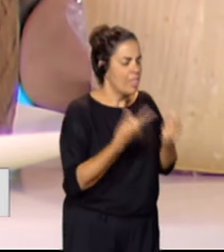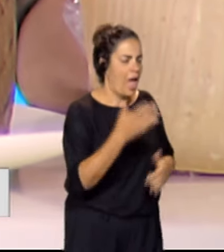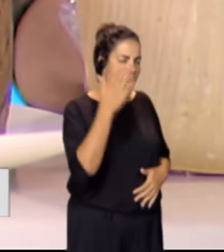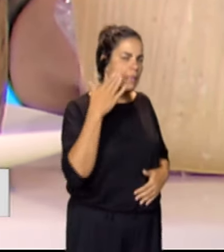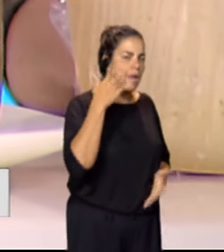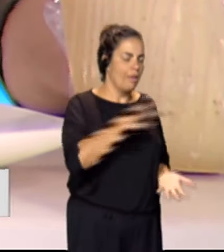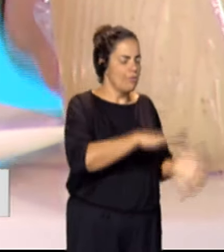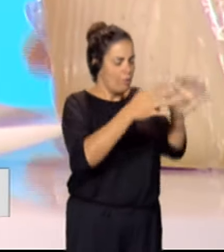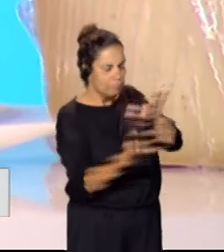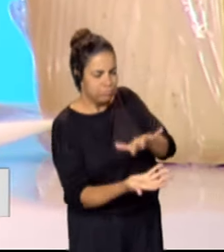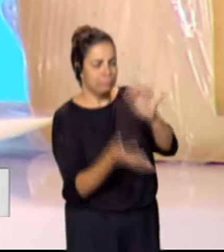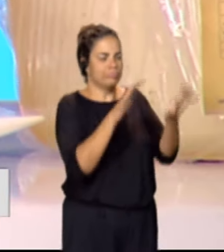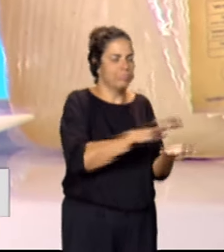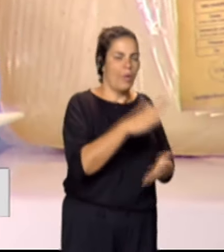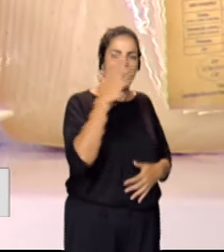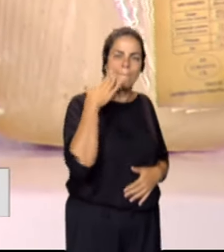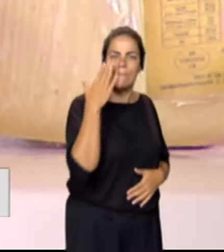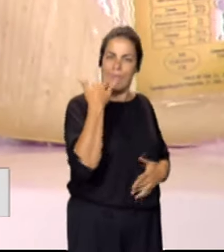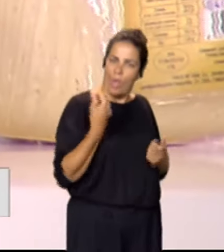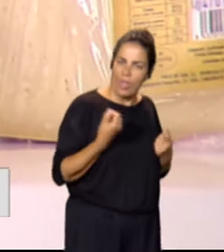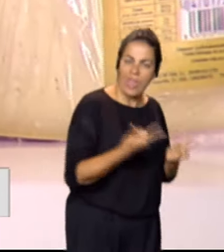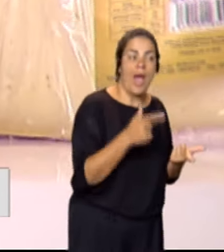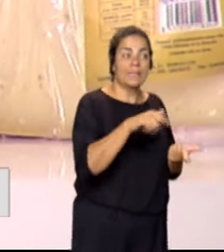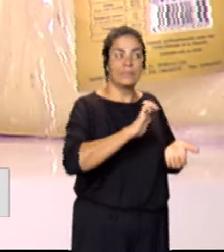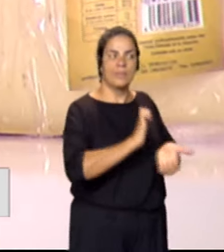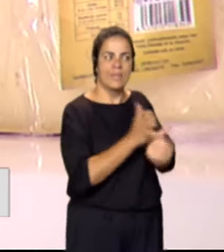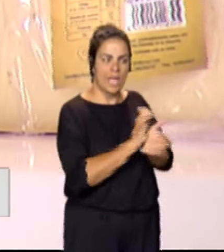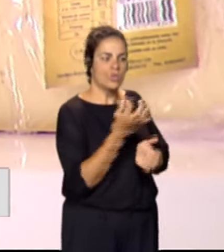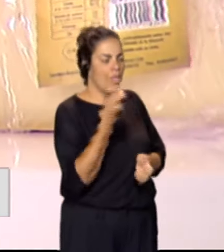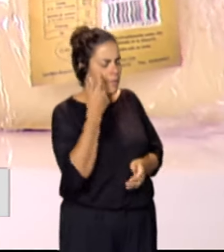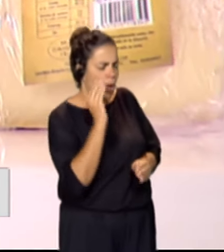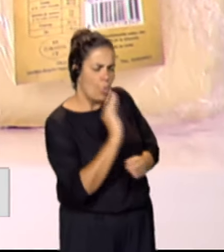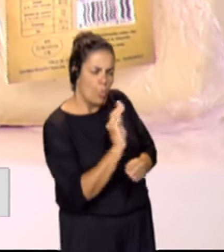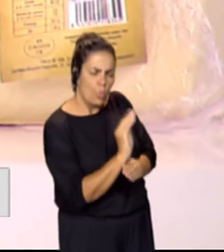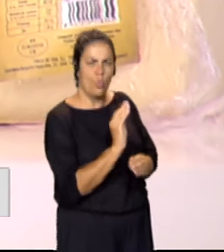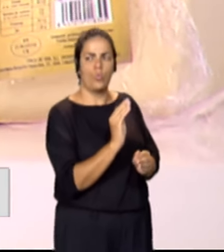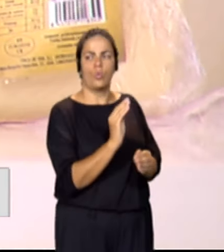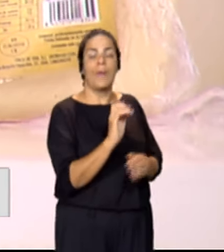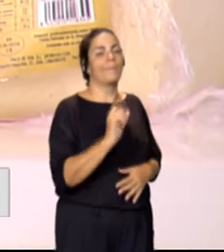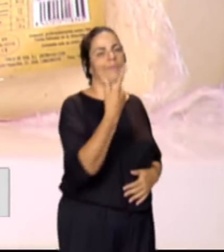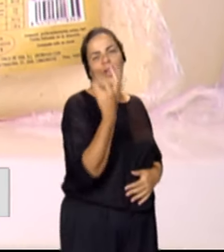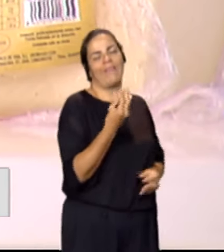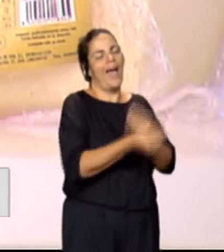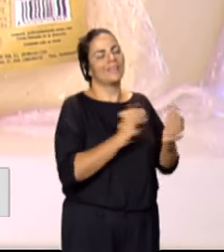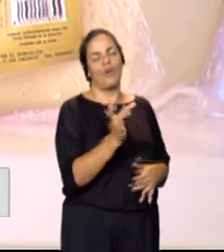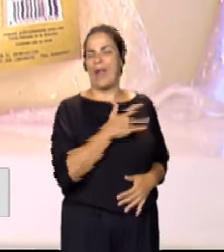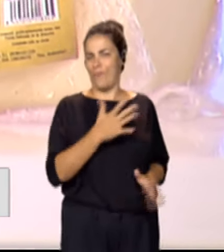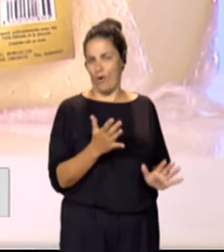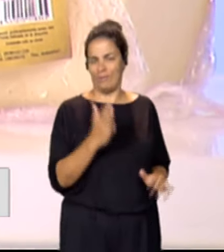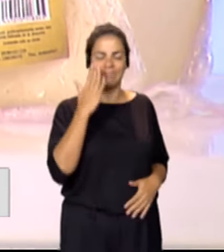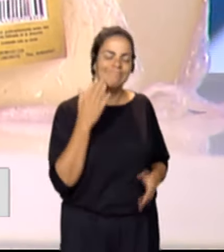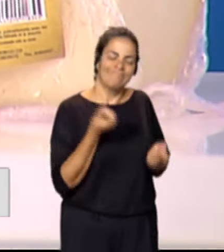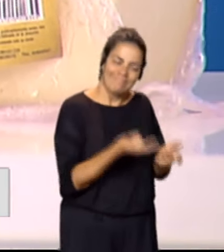voltearlo, mimarlo. Esto es un queso que hay que tratarlo bien, hay que hacerlo, primero hacerlo con amor, y después